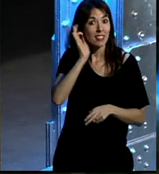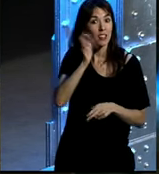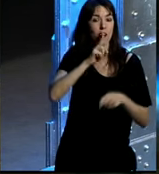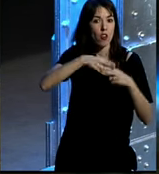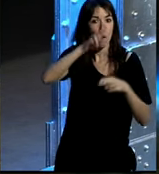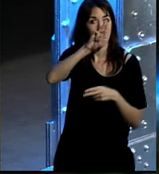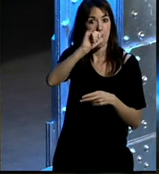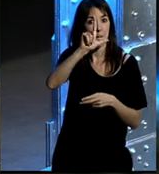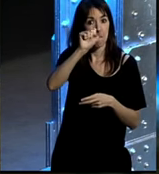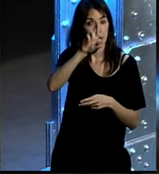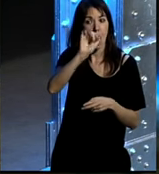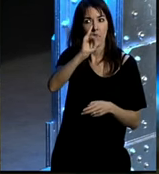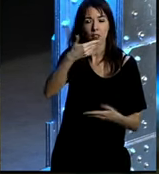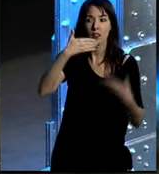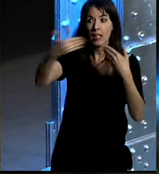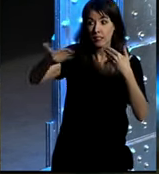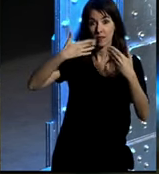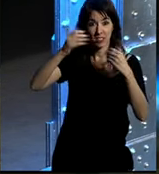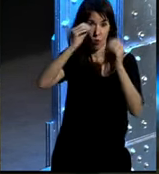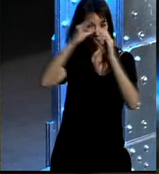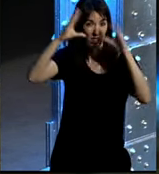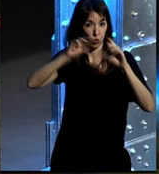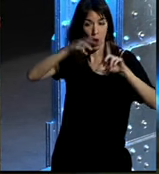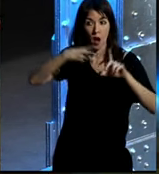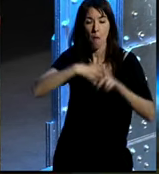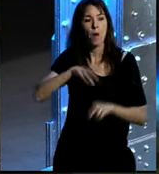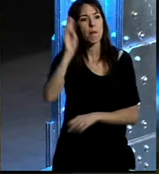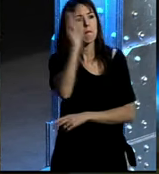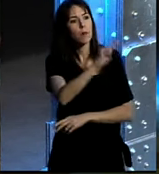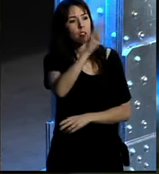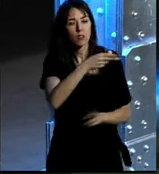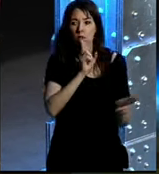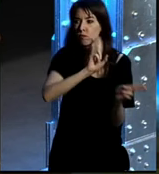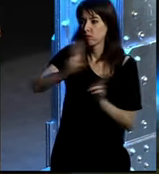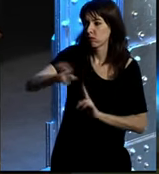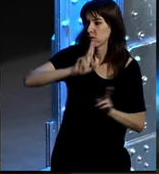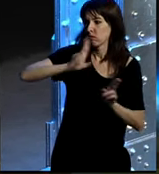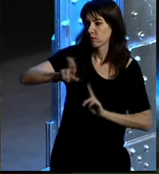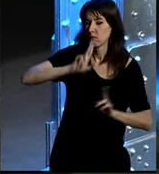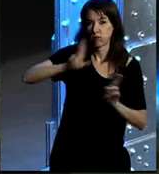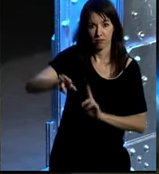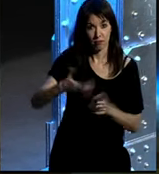virtual donde tú podías pues bueno hacerle preguntas y ella te contestaba